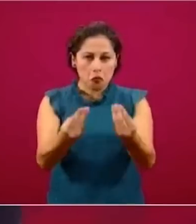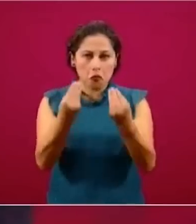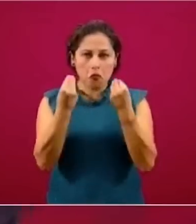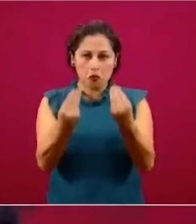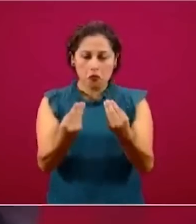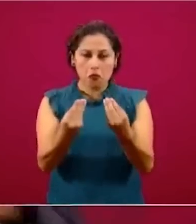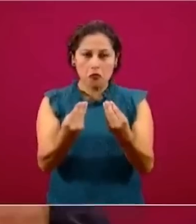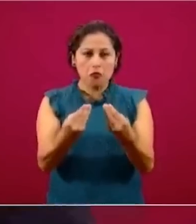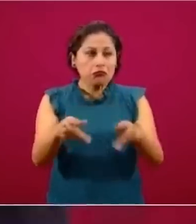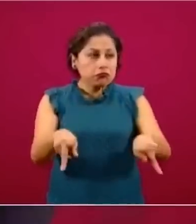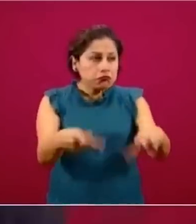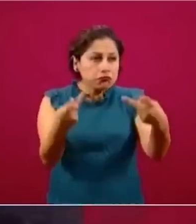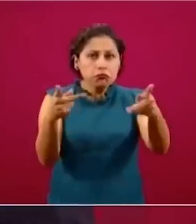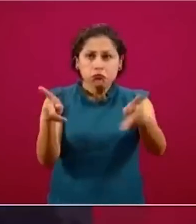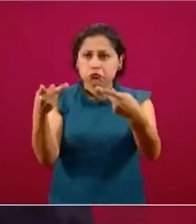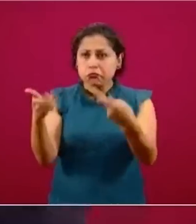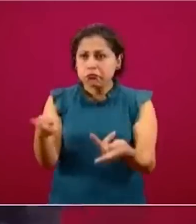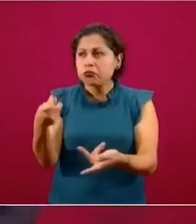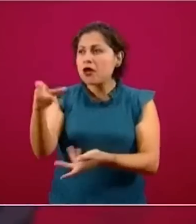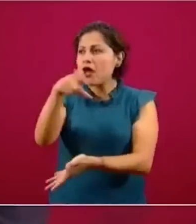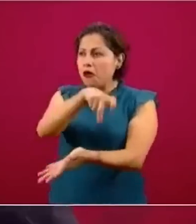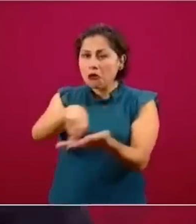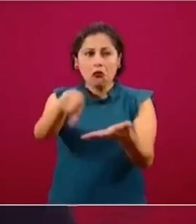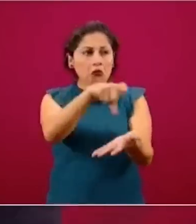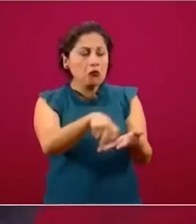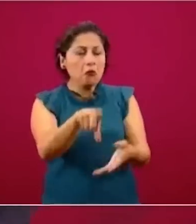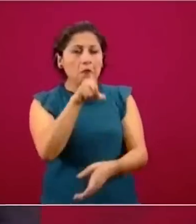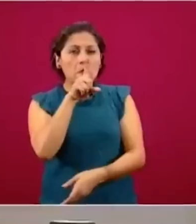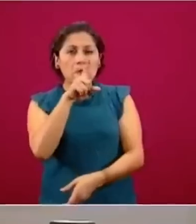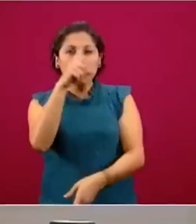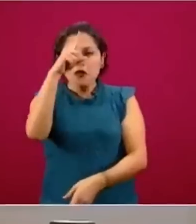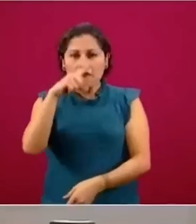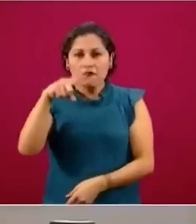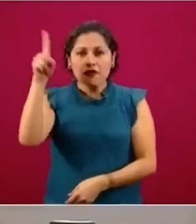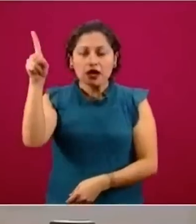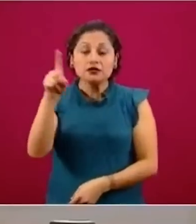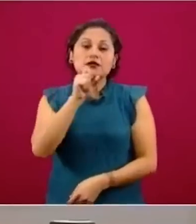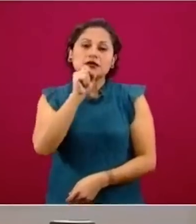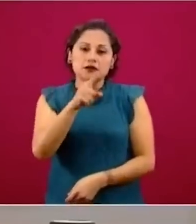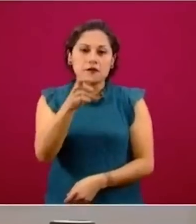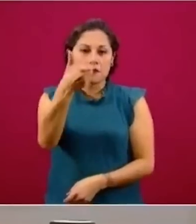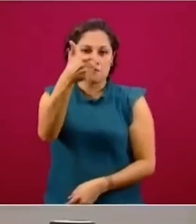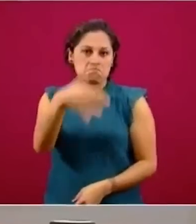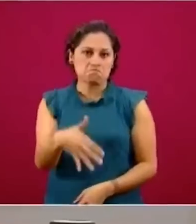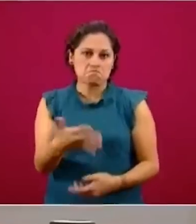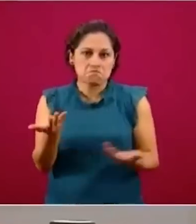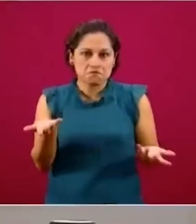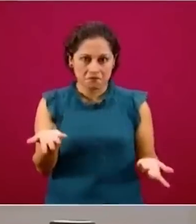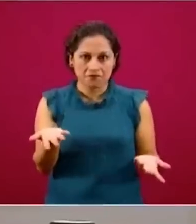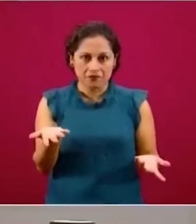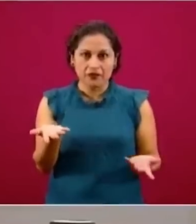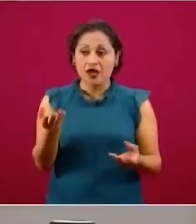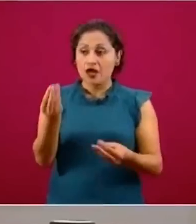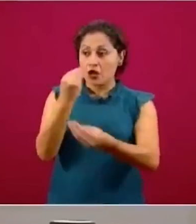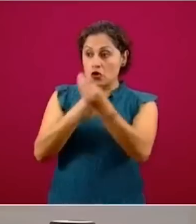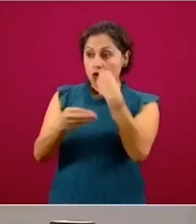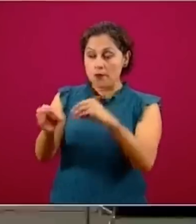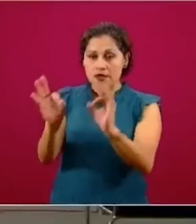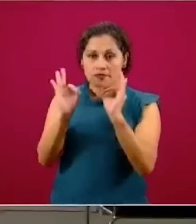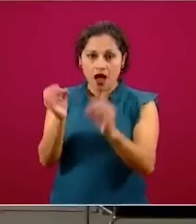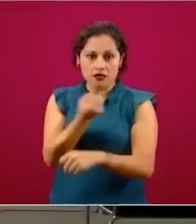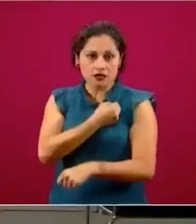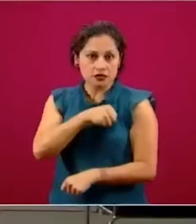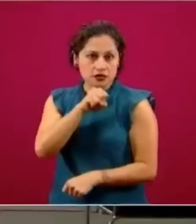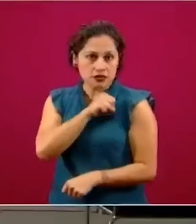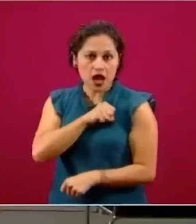azúcar y es lo que está más disponible, incluso en términos de precio. Conseguir un alimento saludable, frutas,